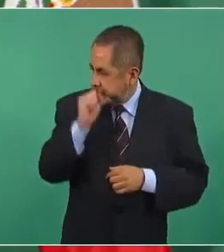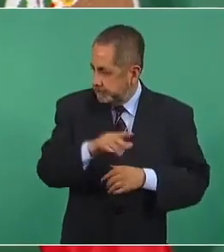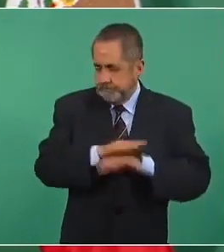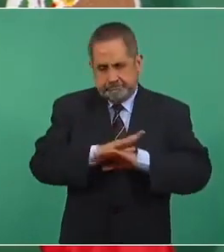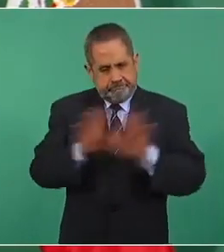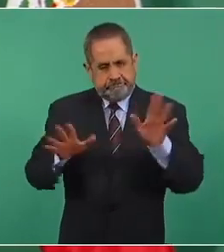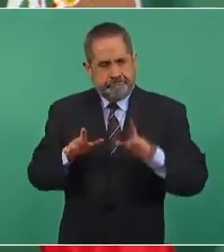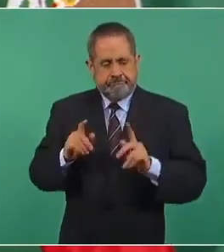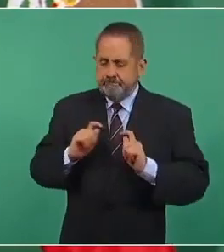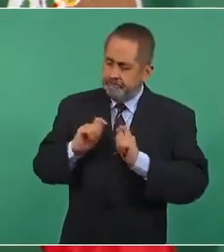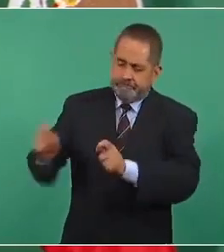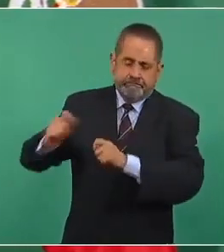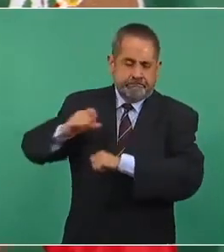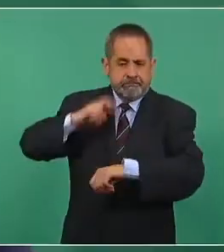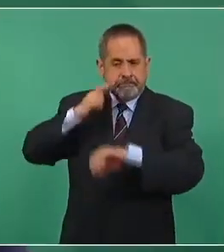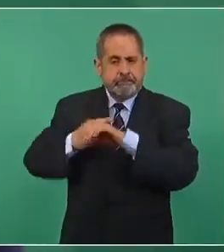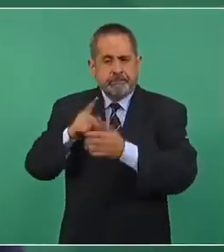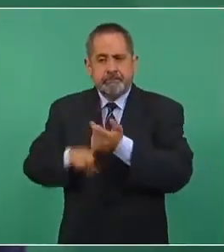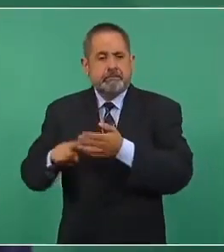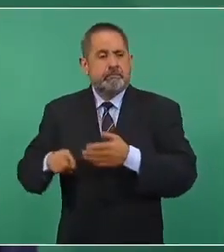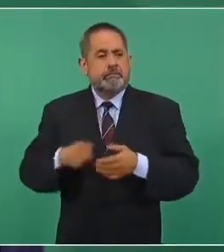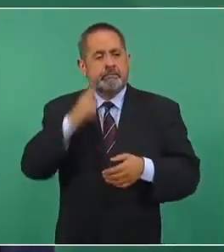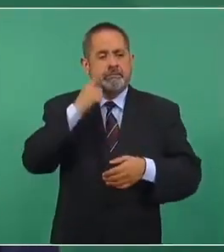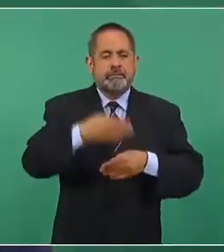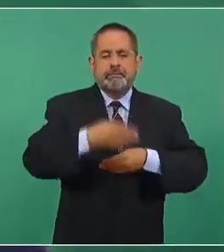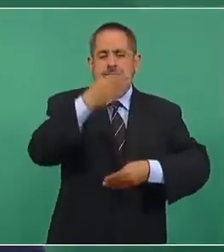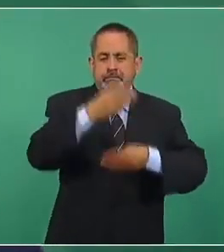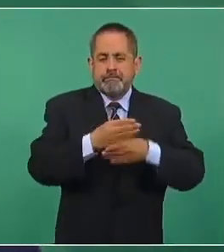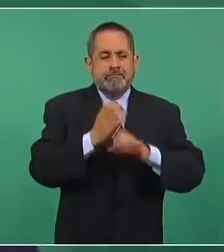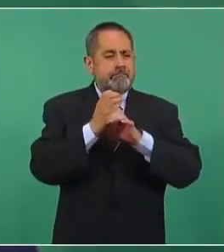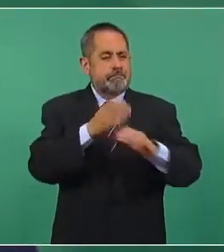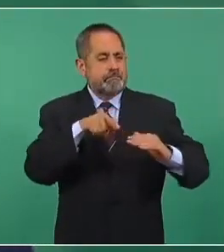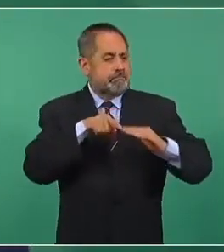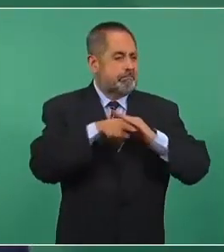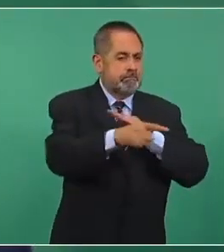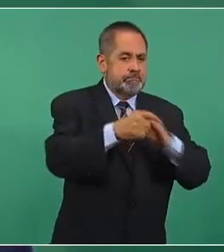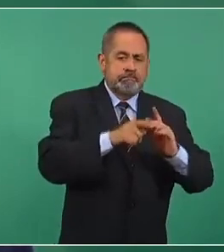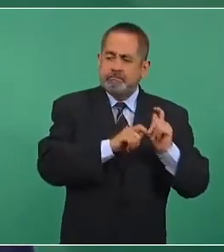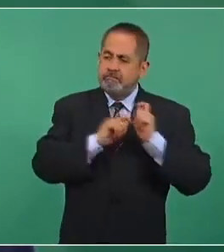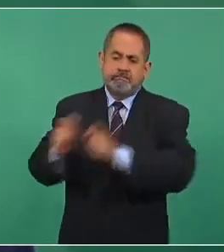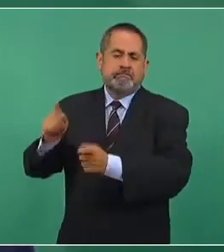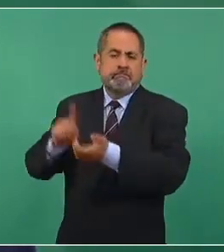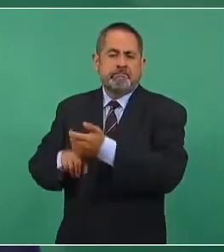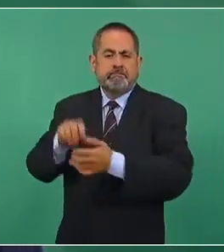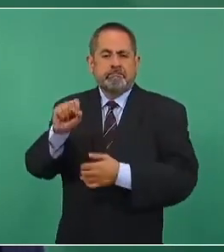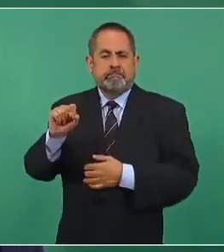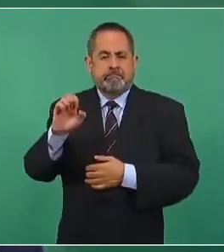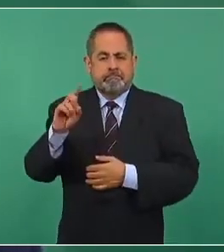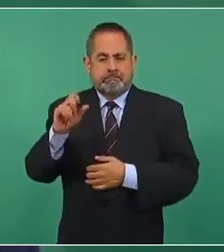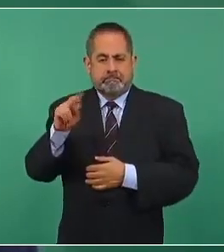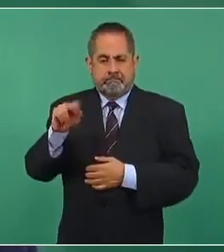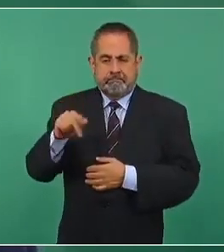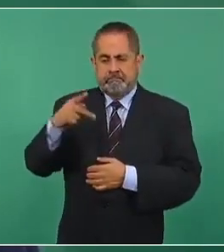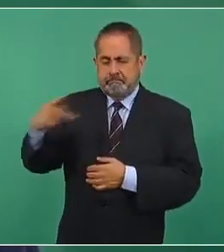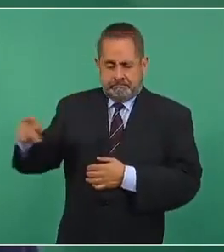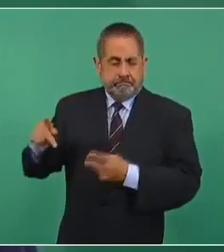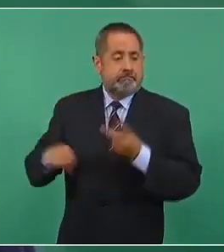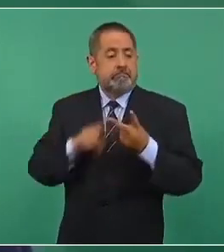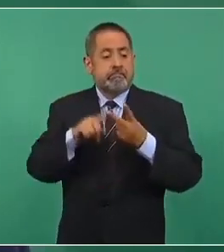también aduanas terrestres, la Secretaría de la Defensa, aduanas marinas,